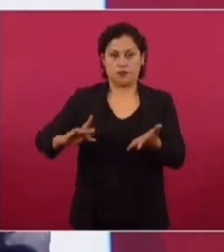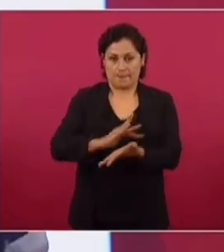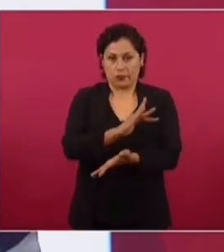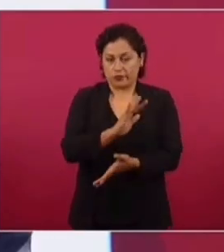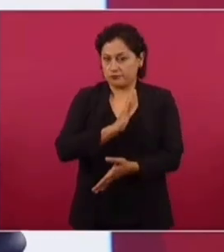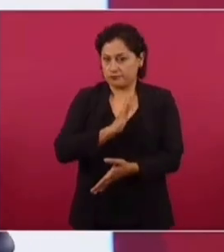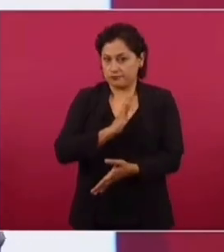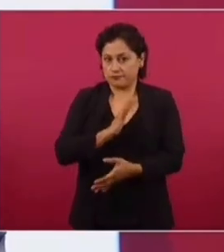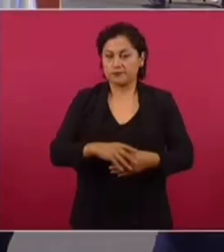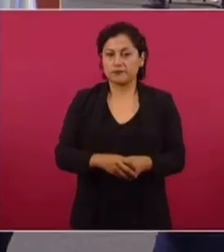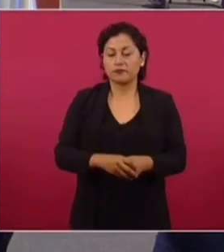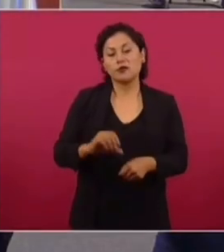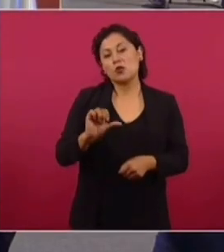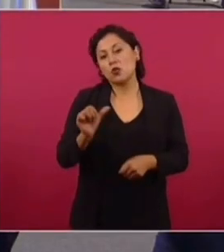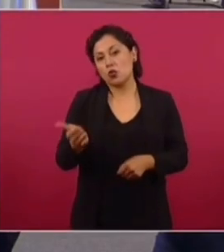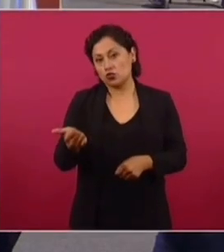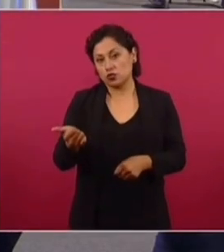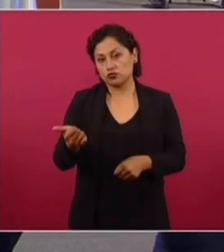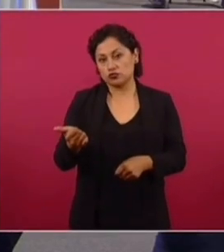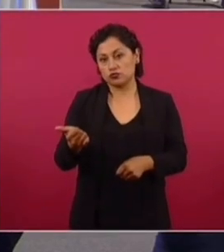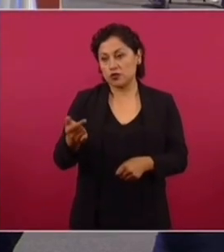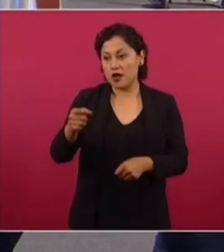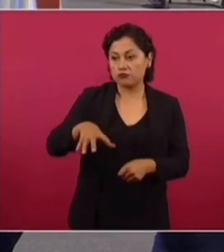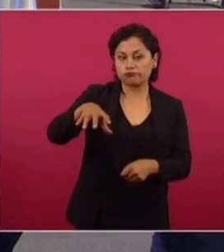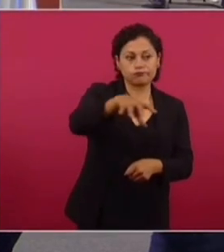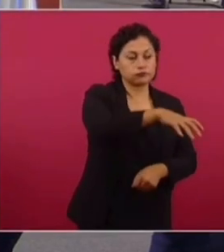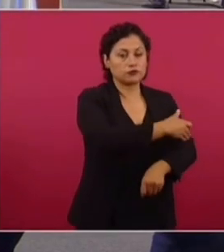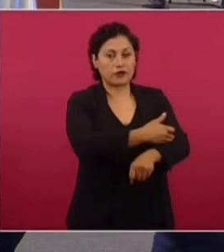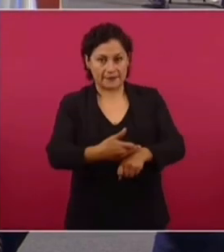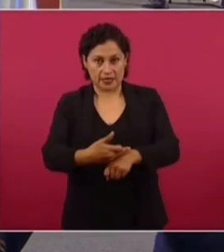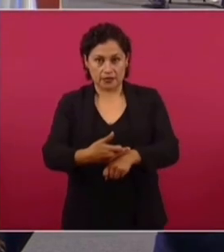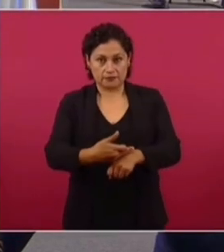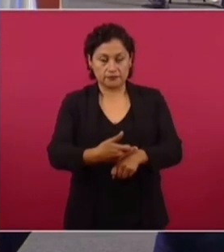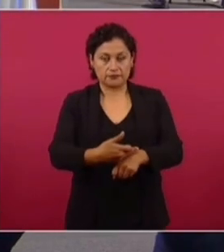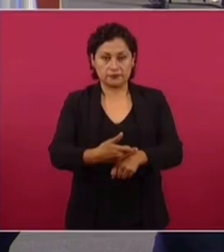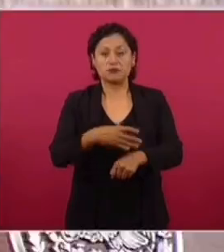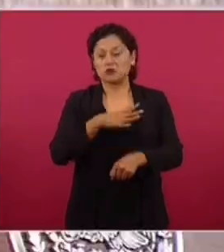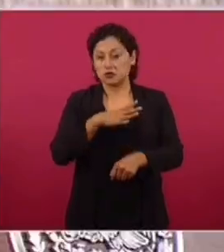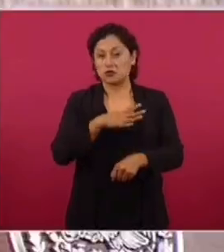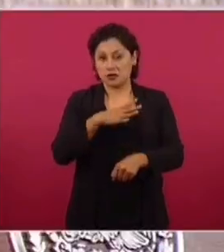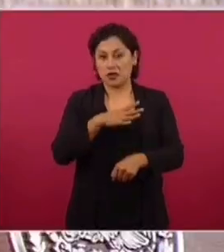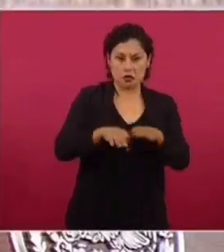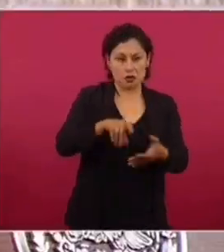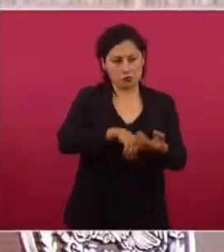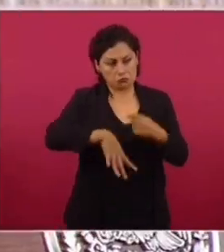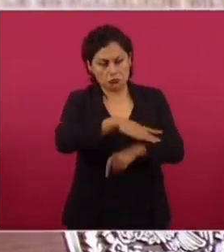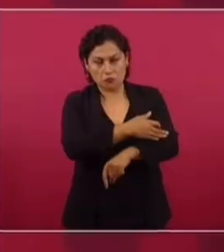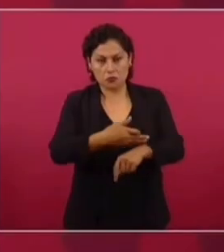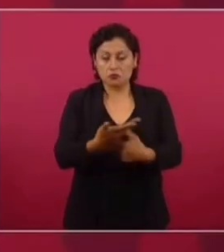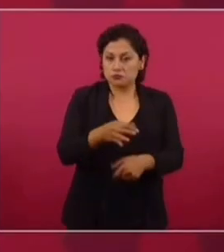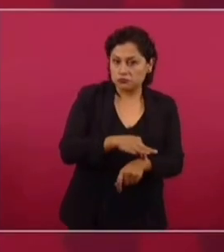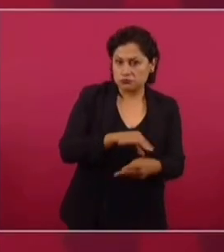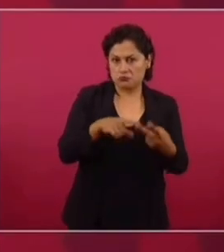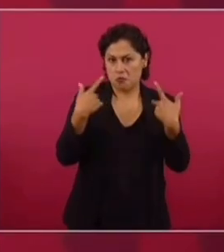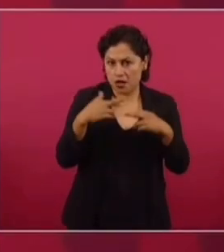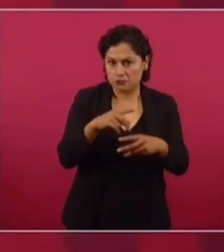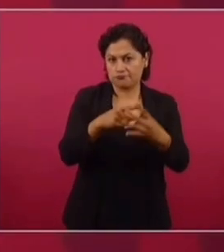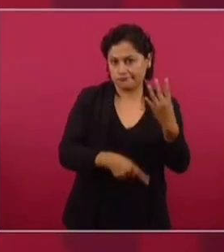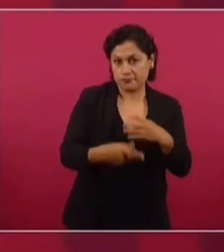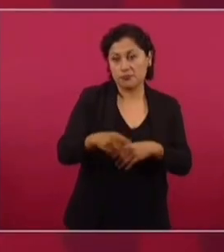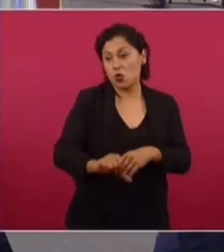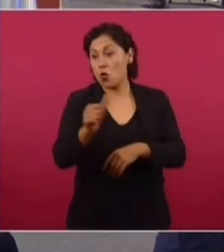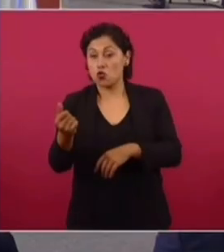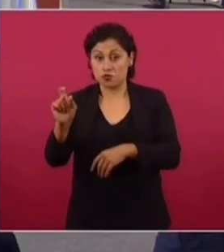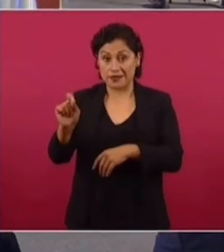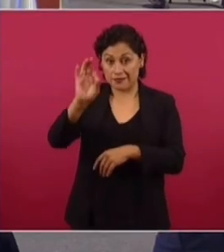y como cinco que también reciben sus ingresos del presupuesto. Pero el 20 por ciento restante también